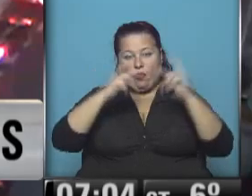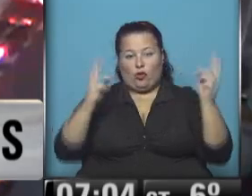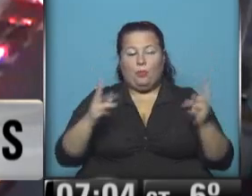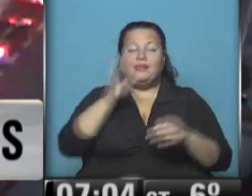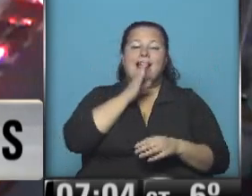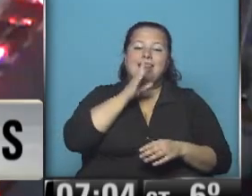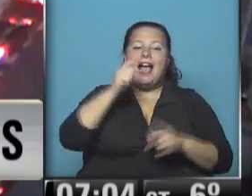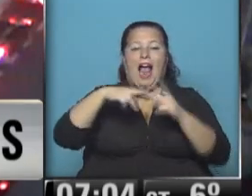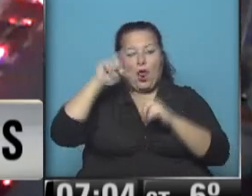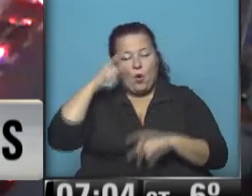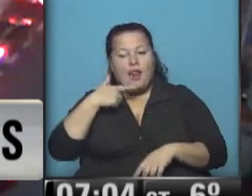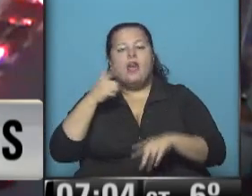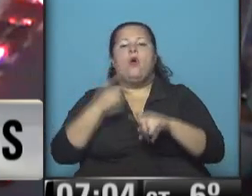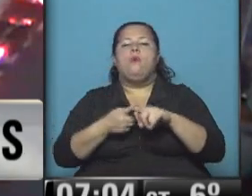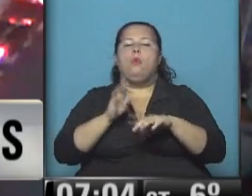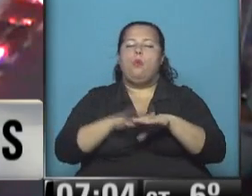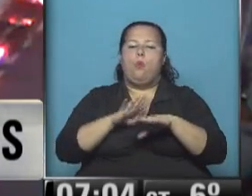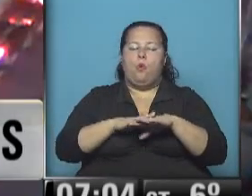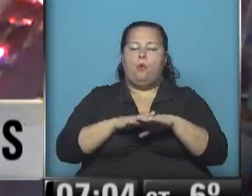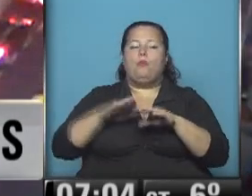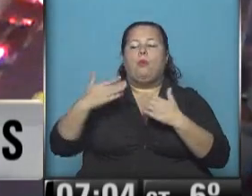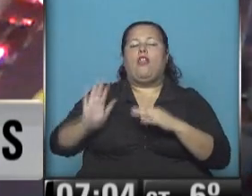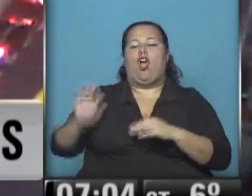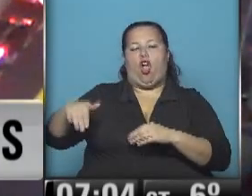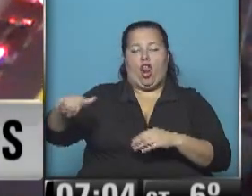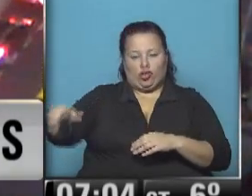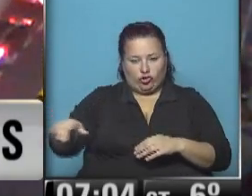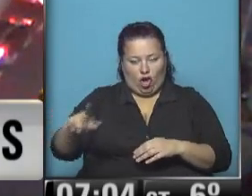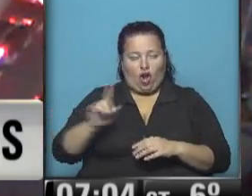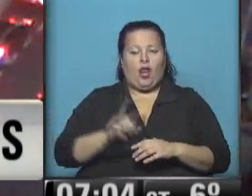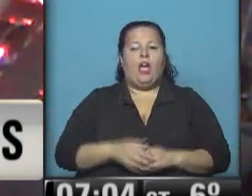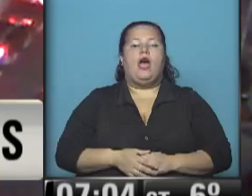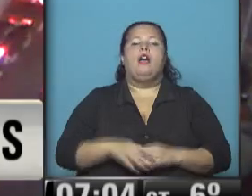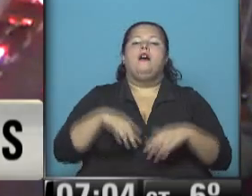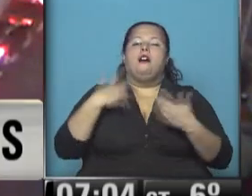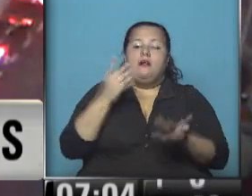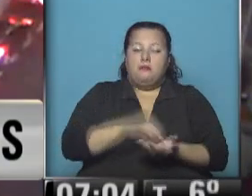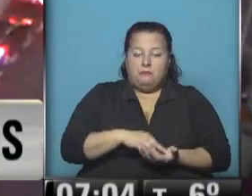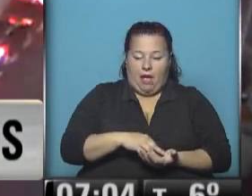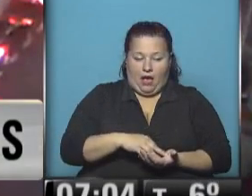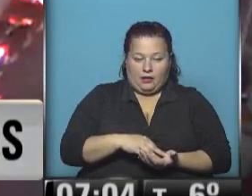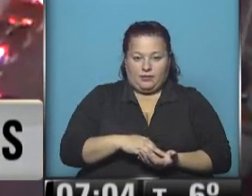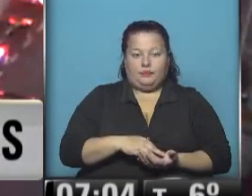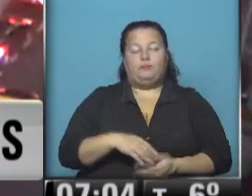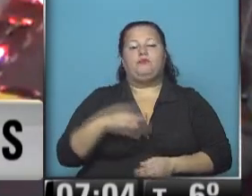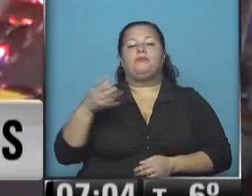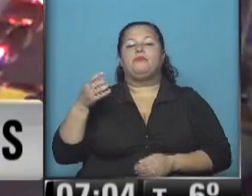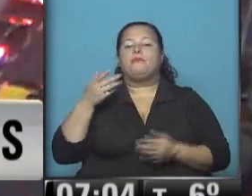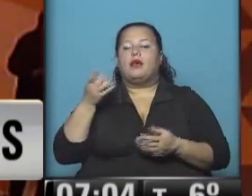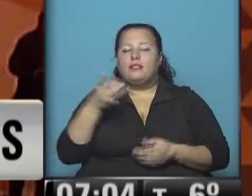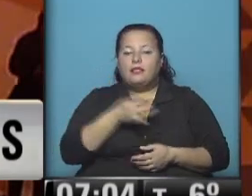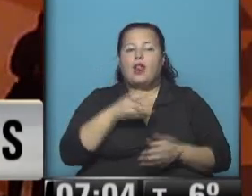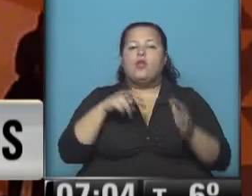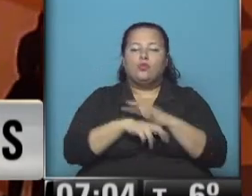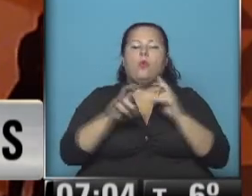Ezeiza-Cañuelas por las colectoras. ¿Qué más tenemos? Servicios, servicios,